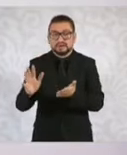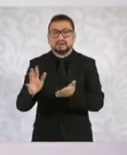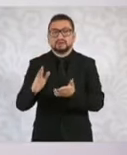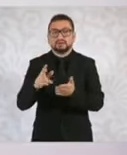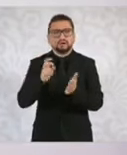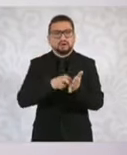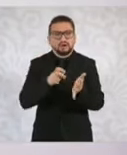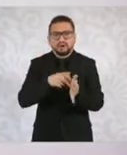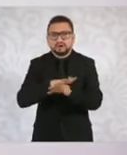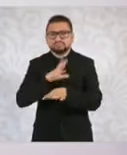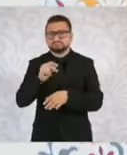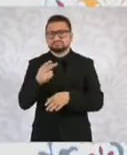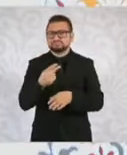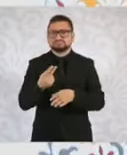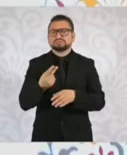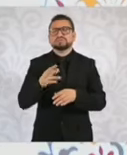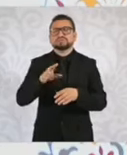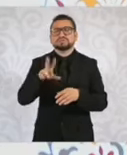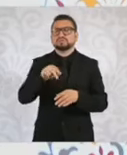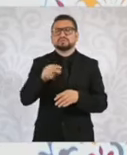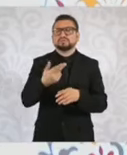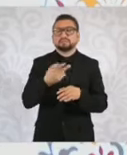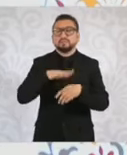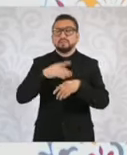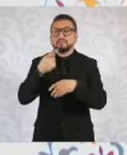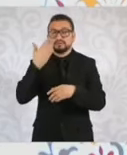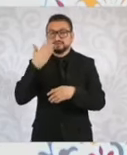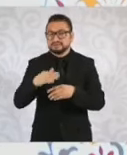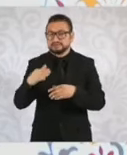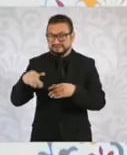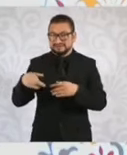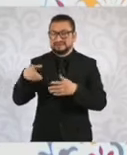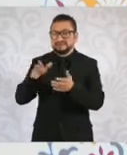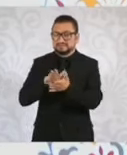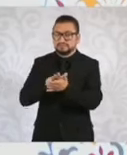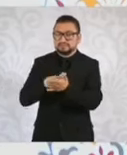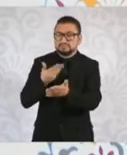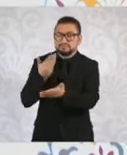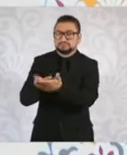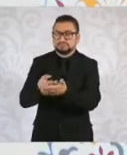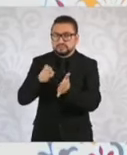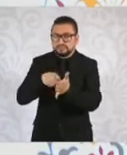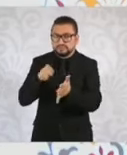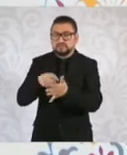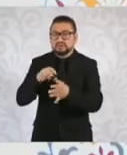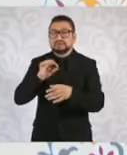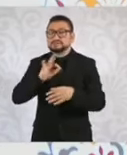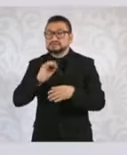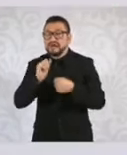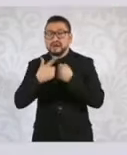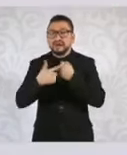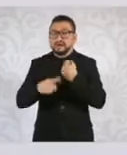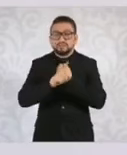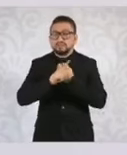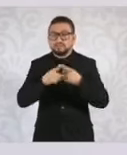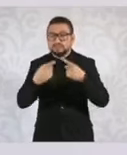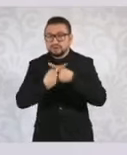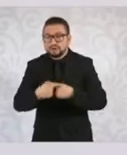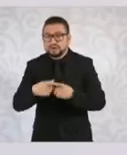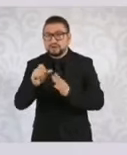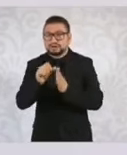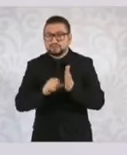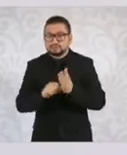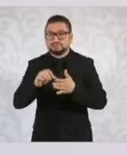ajuste, y la reforma judicial previó la posibilidad de cualquier conflicto con el artículo